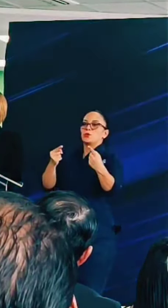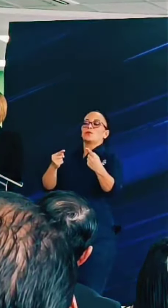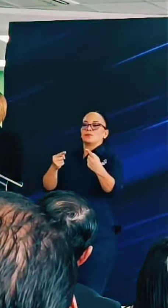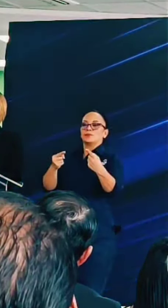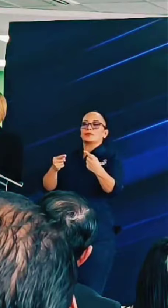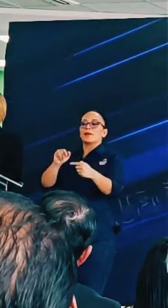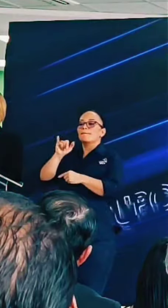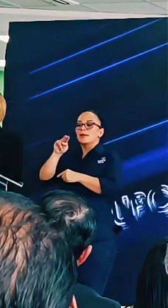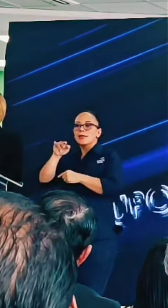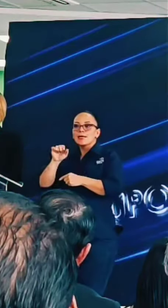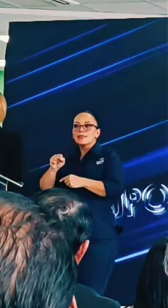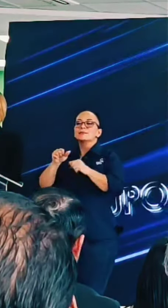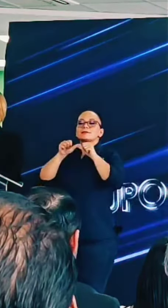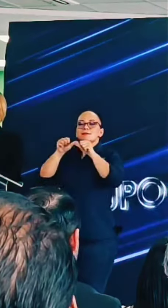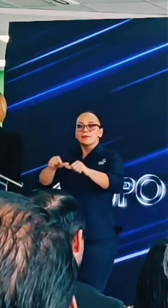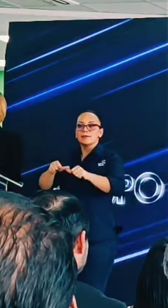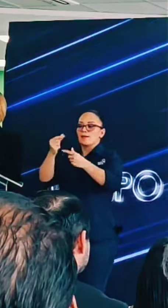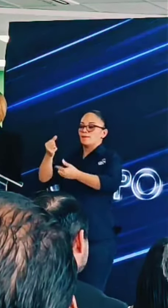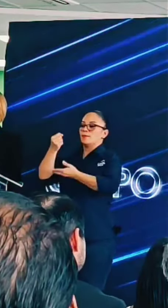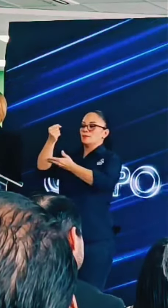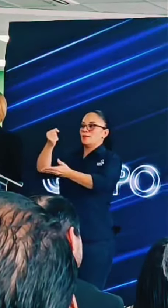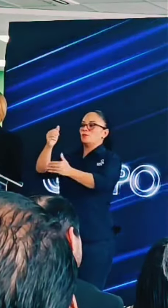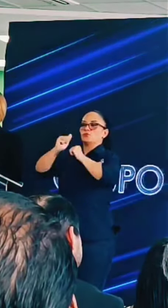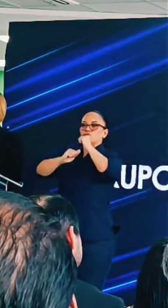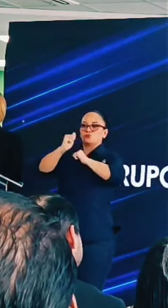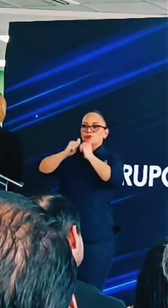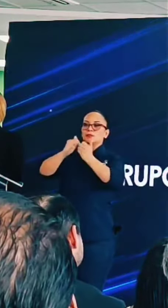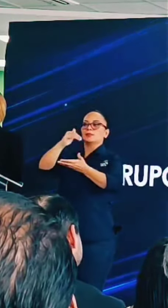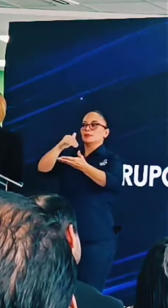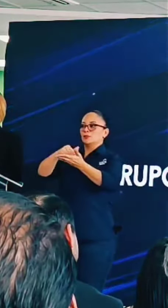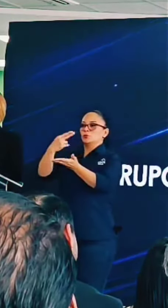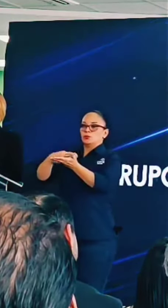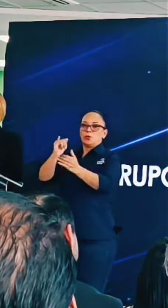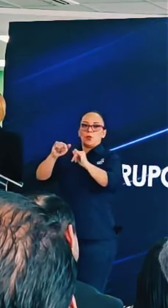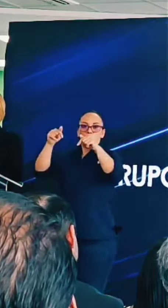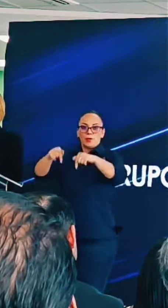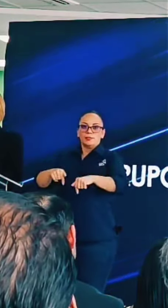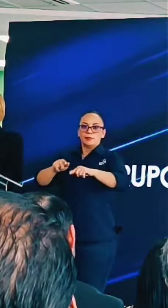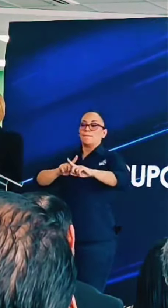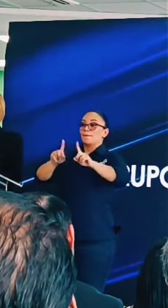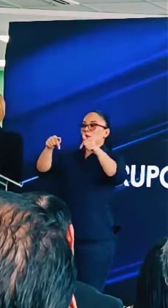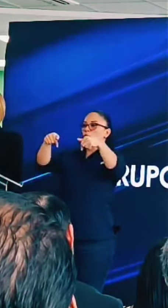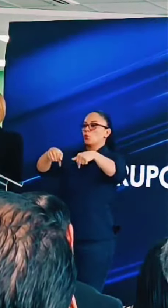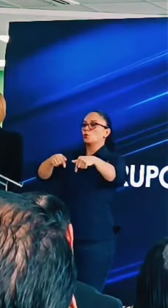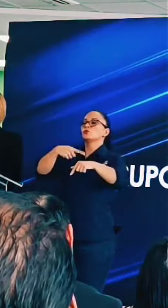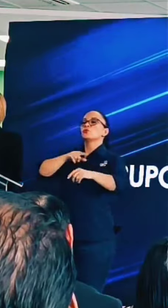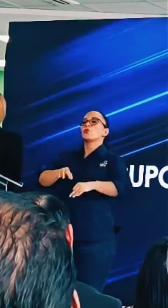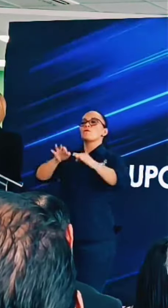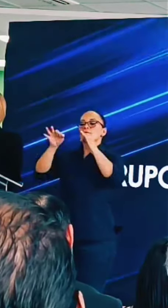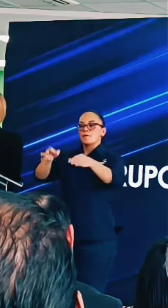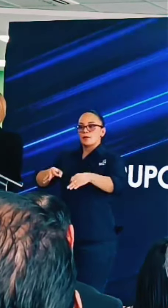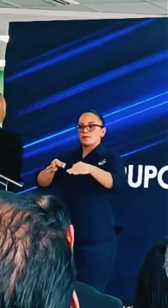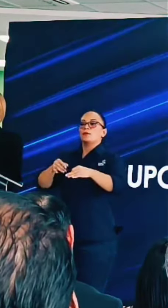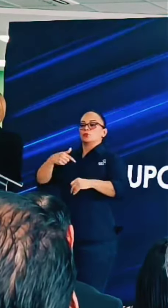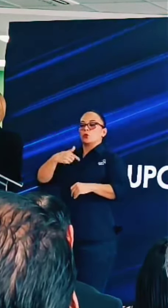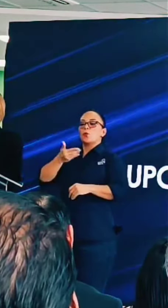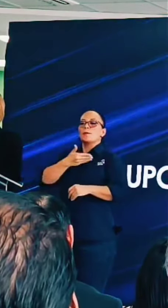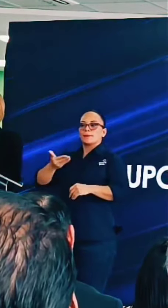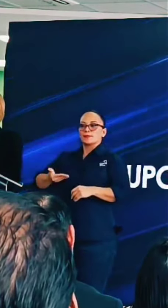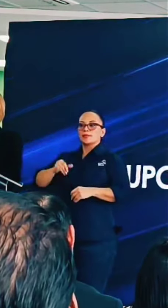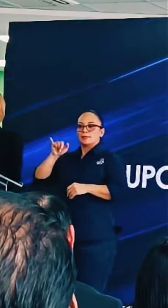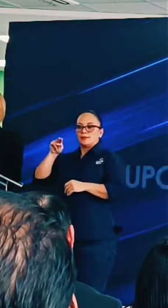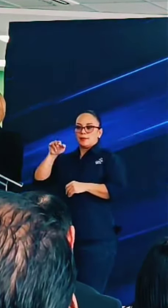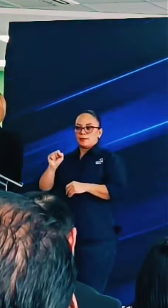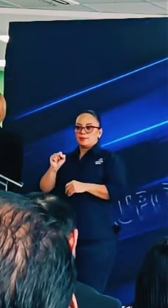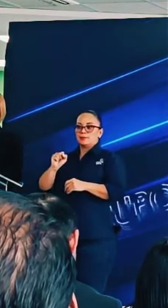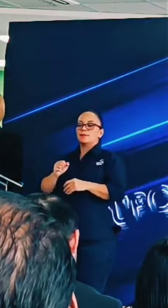INSS siga invirtiendo en centros hospitalarios como este. El día de hoy confirmamos como presidente del